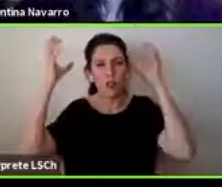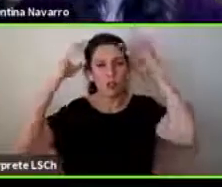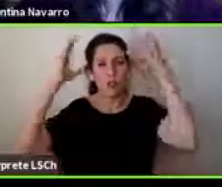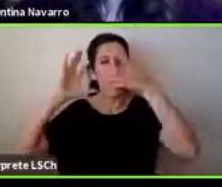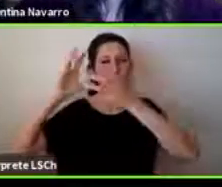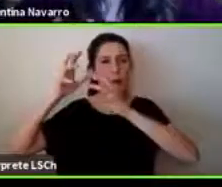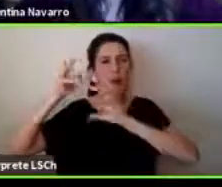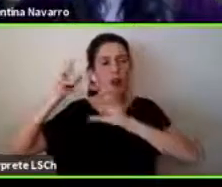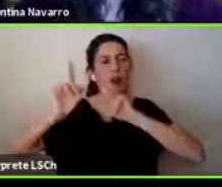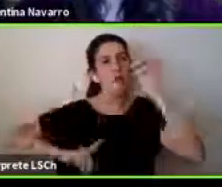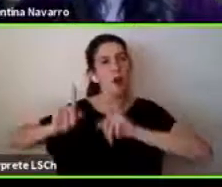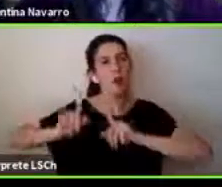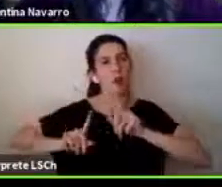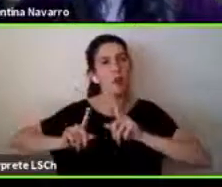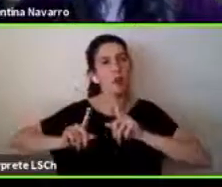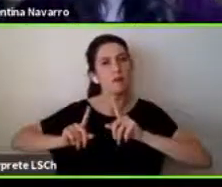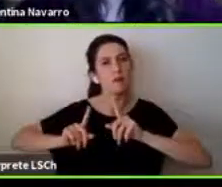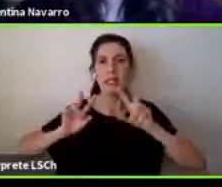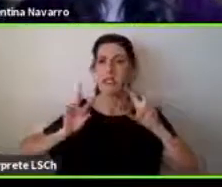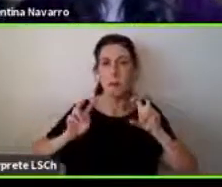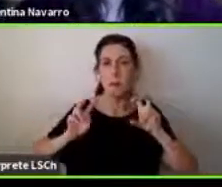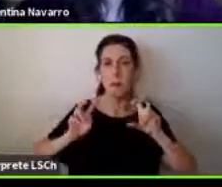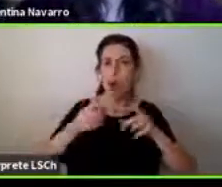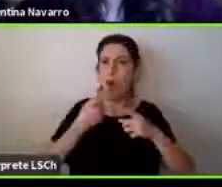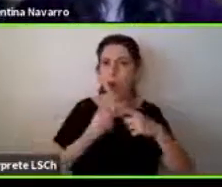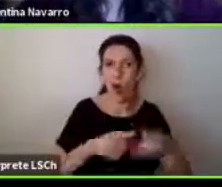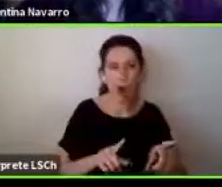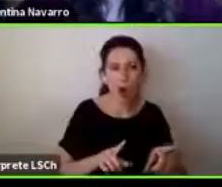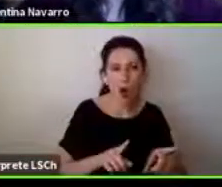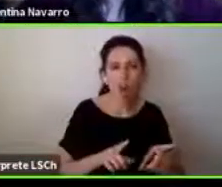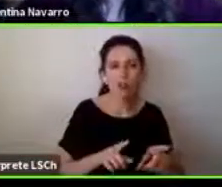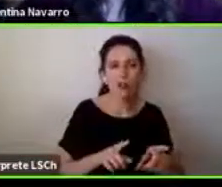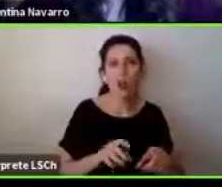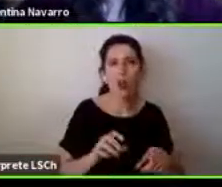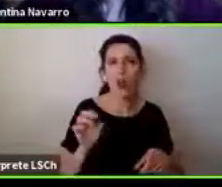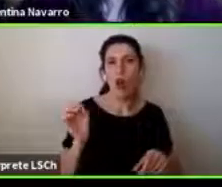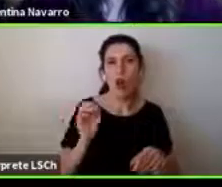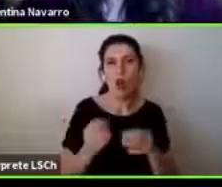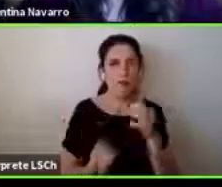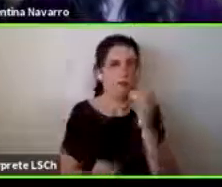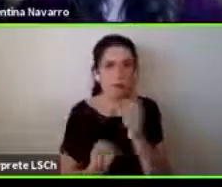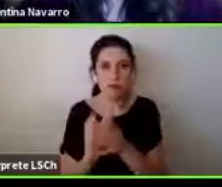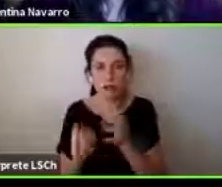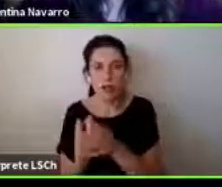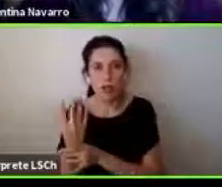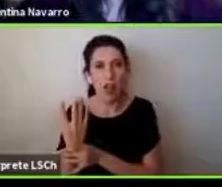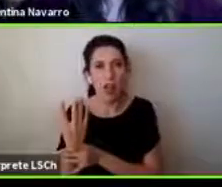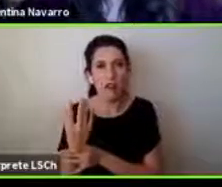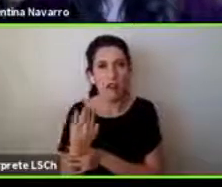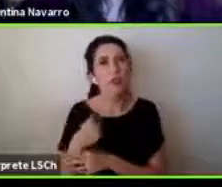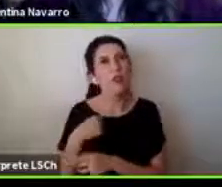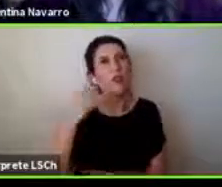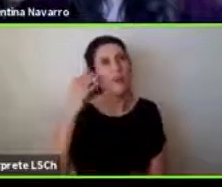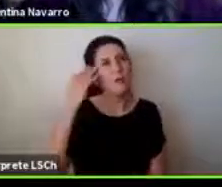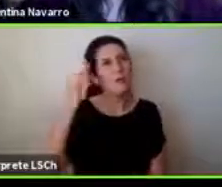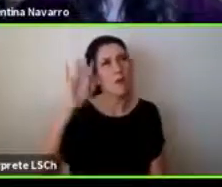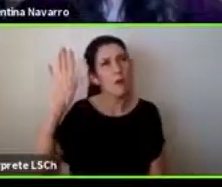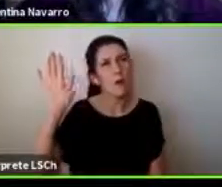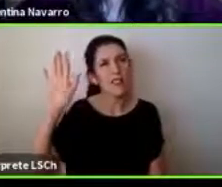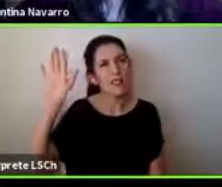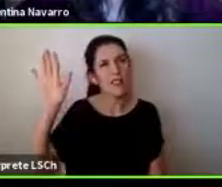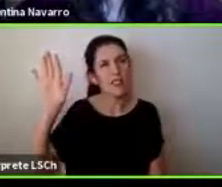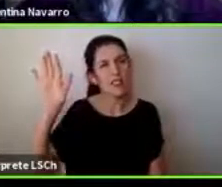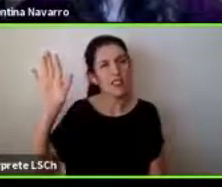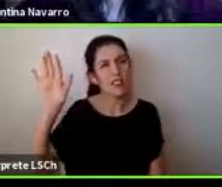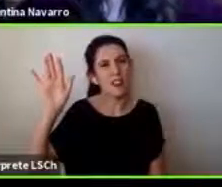otros contenidos tenga actualizaciones etcétera entonces me imagino Neuromundos como algo que se vaya publicando cada